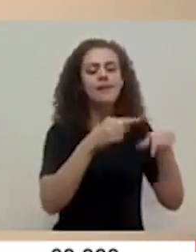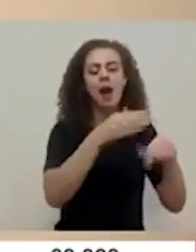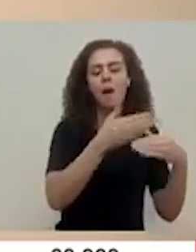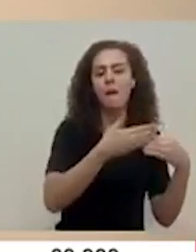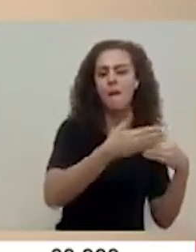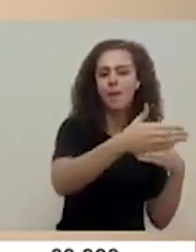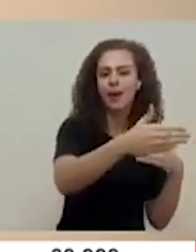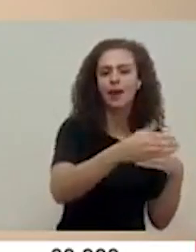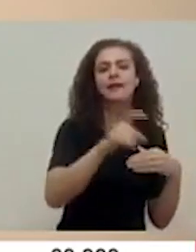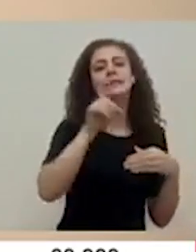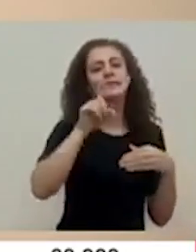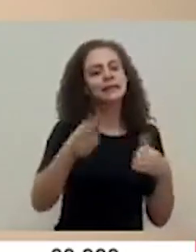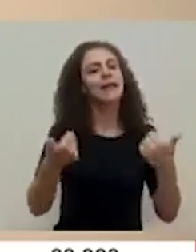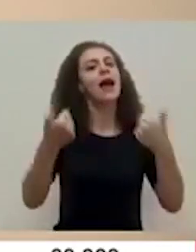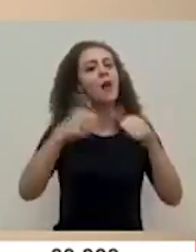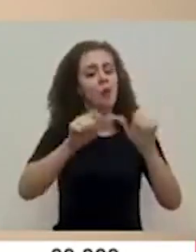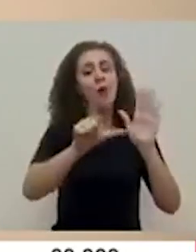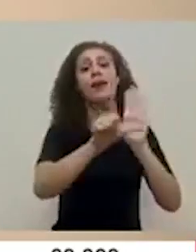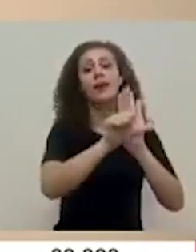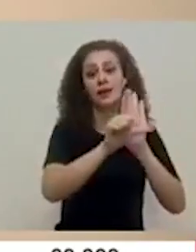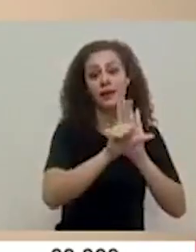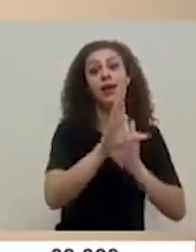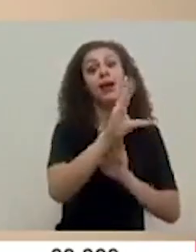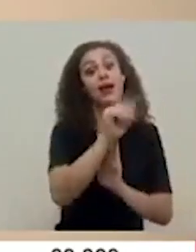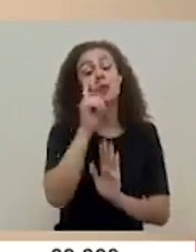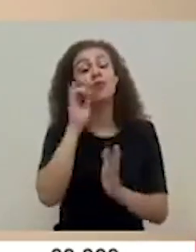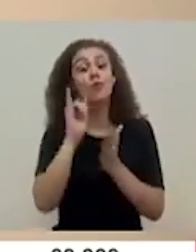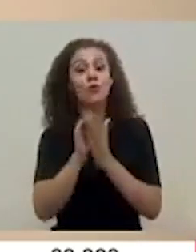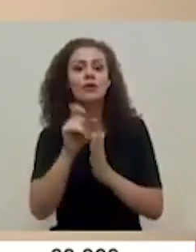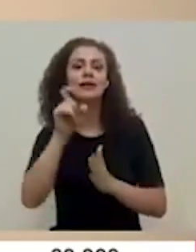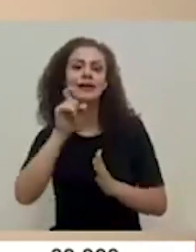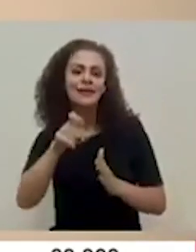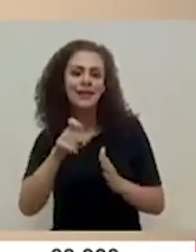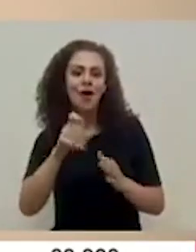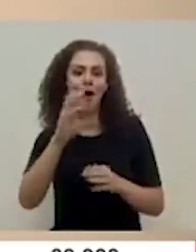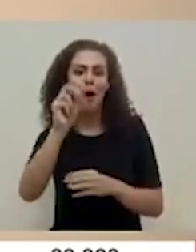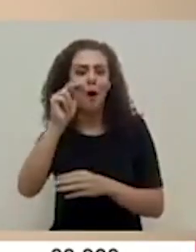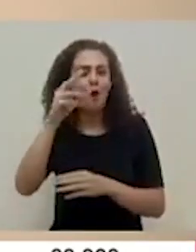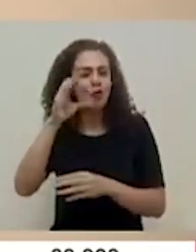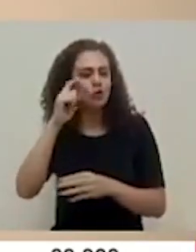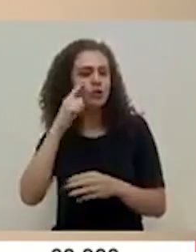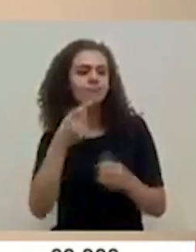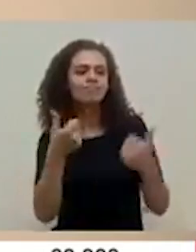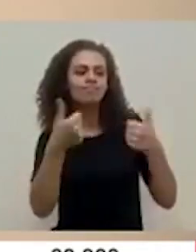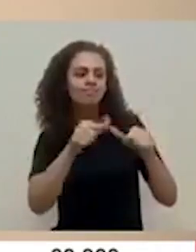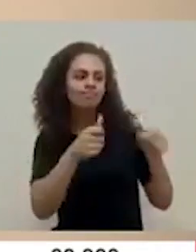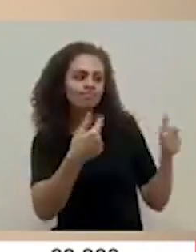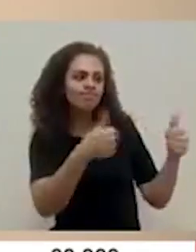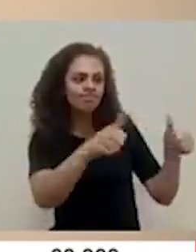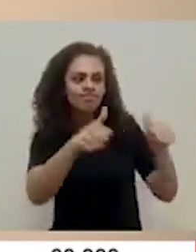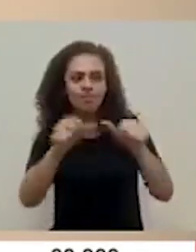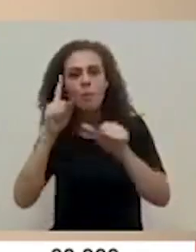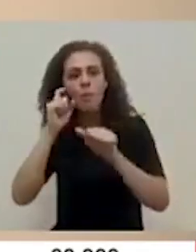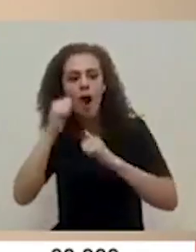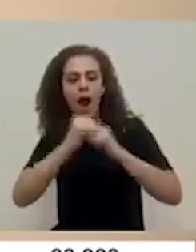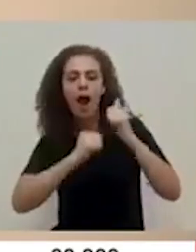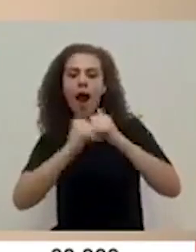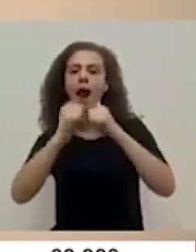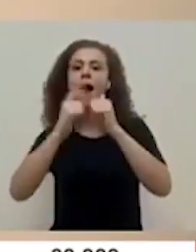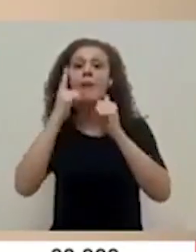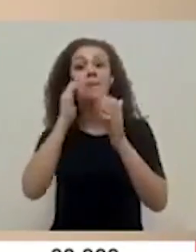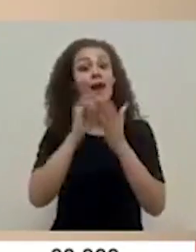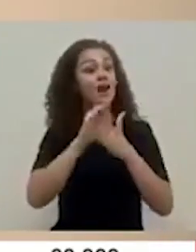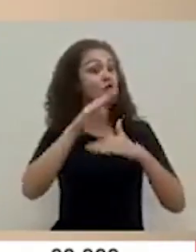plazo requieren aprobación legislativa y por ende requiere del concurso y del consenso que allí se pueda construir para